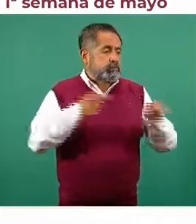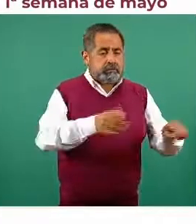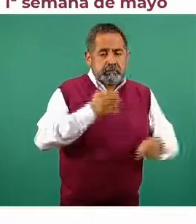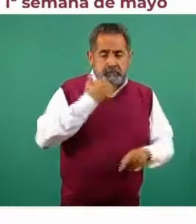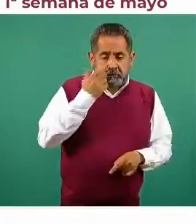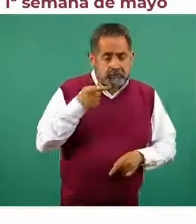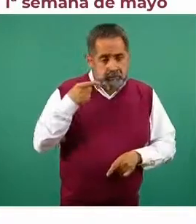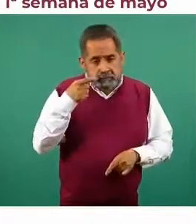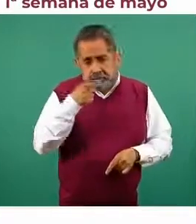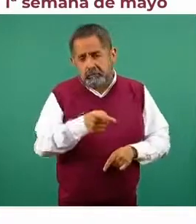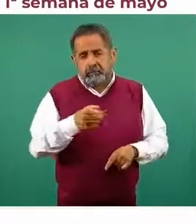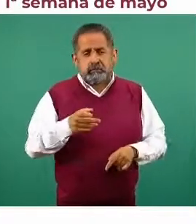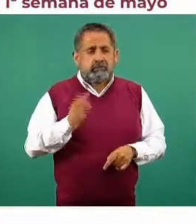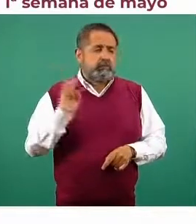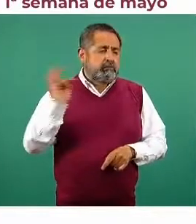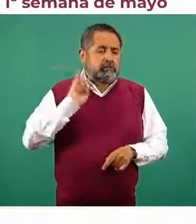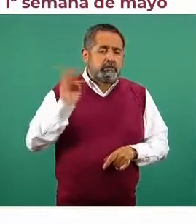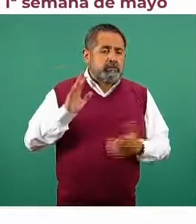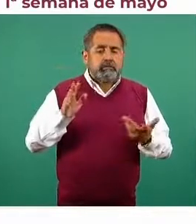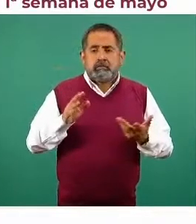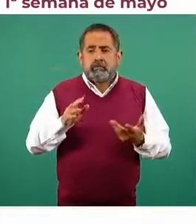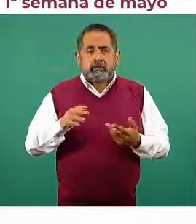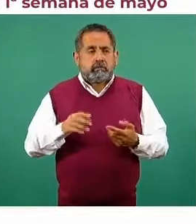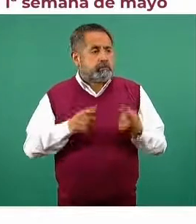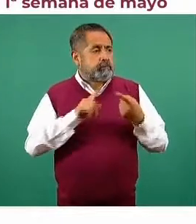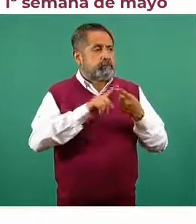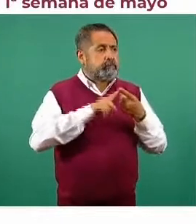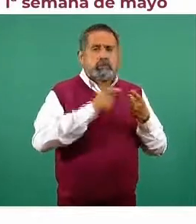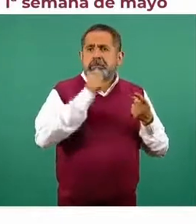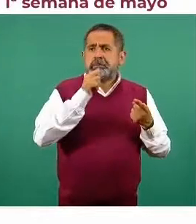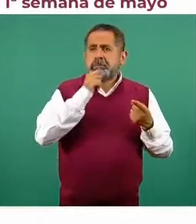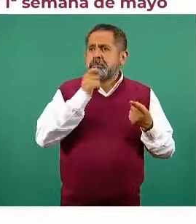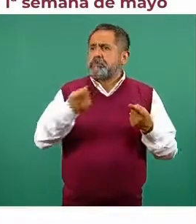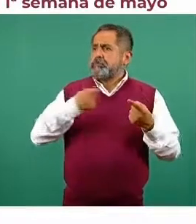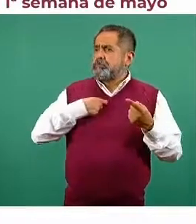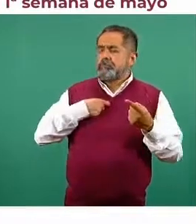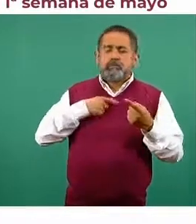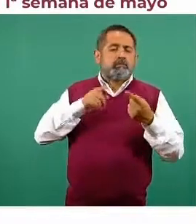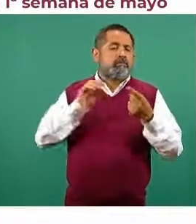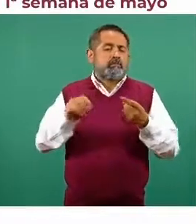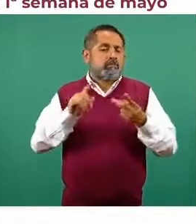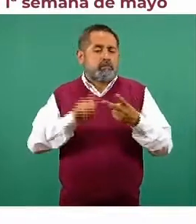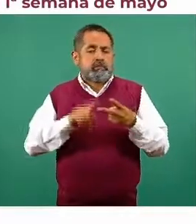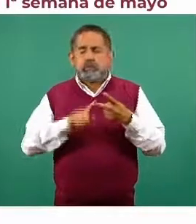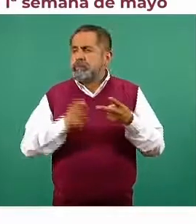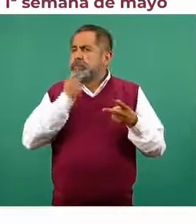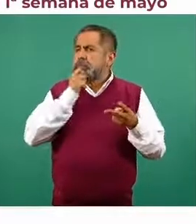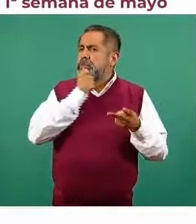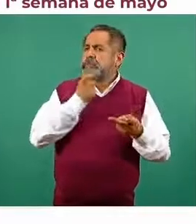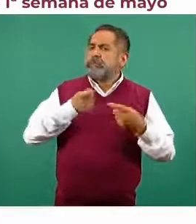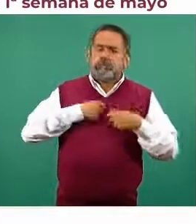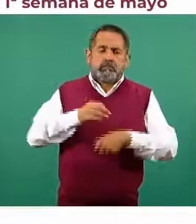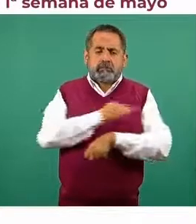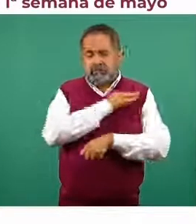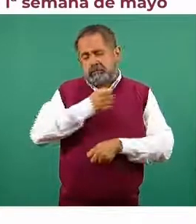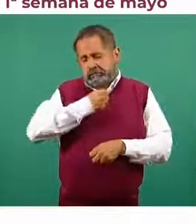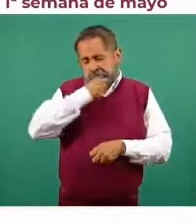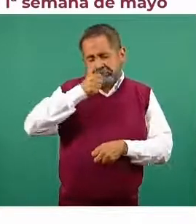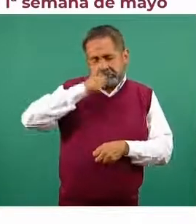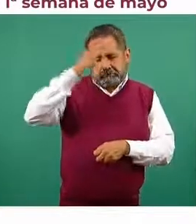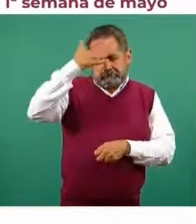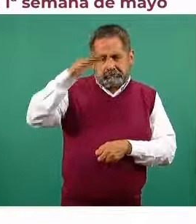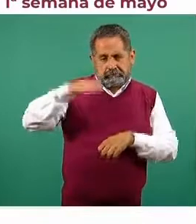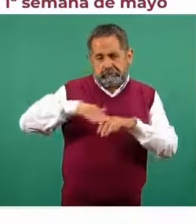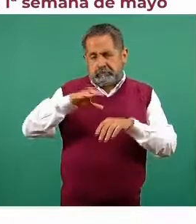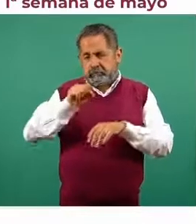no hayan obtenido su segunda dosis, por ejemplo, o que no hayan podido acudir a vacunarse y que